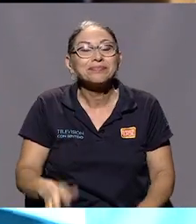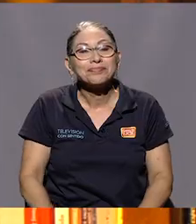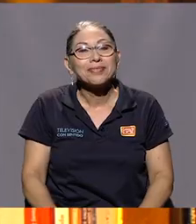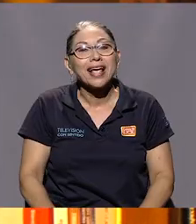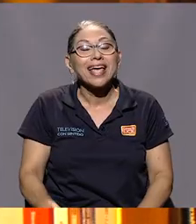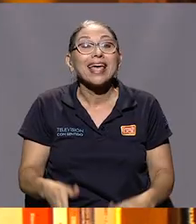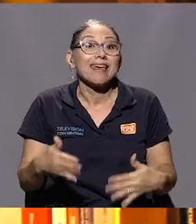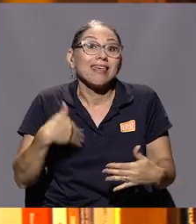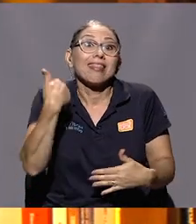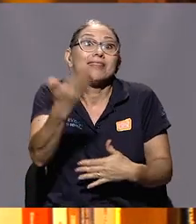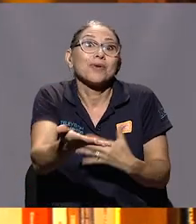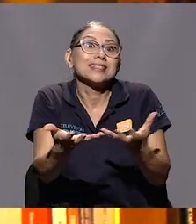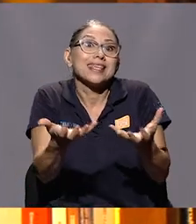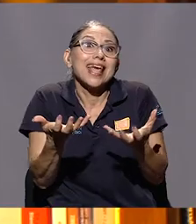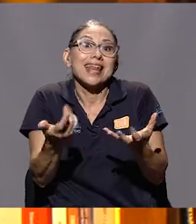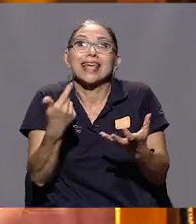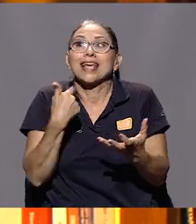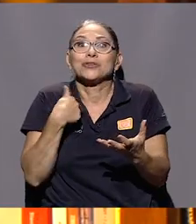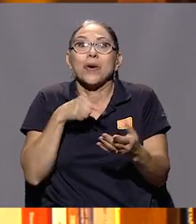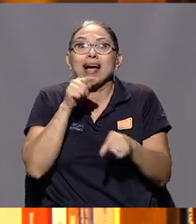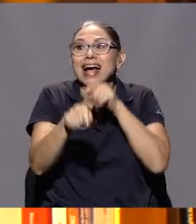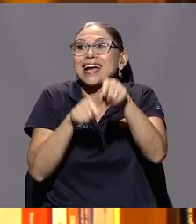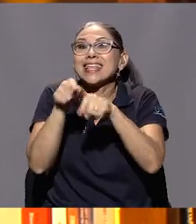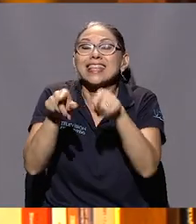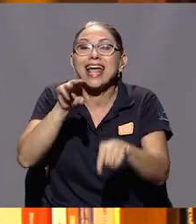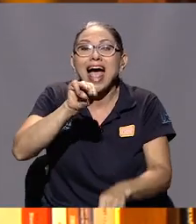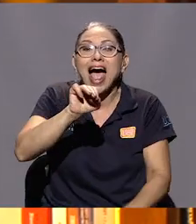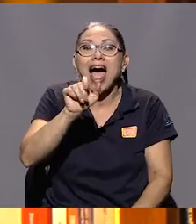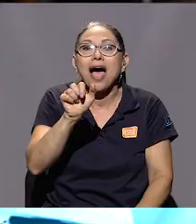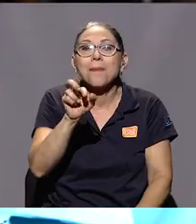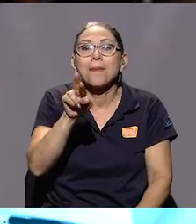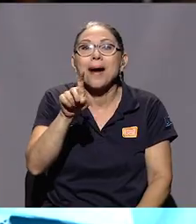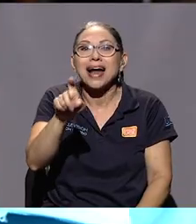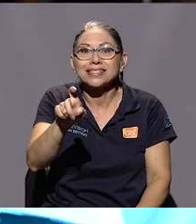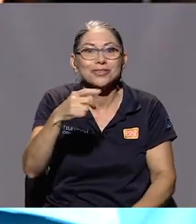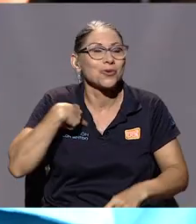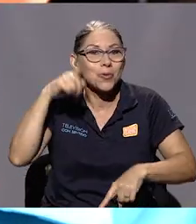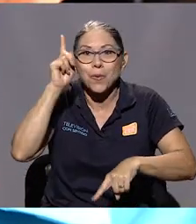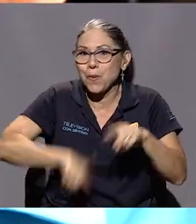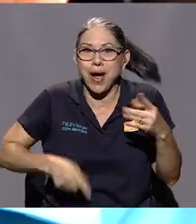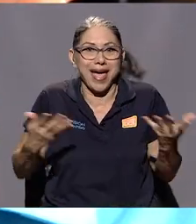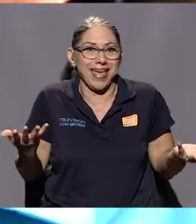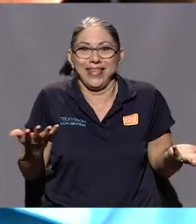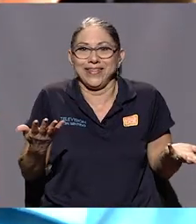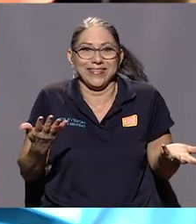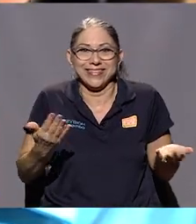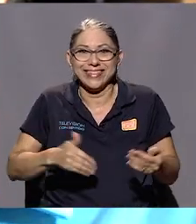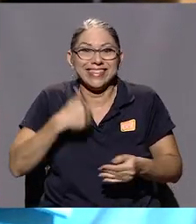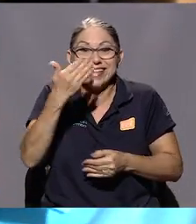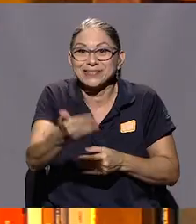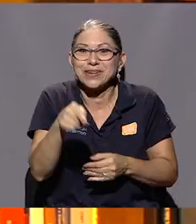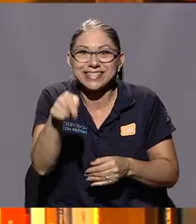Ah, y después quieren que yo haga alguna crítica al marxismo. No puedo, man, no te cuente esto.